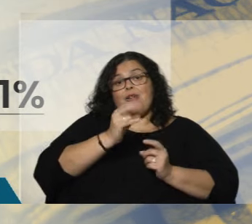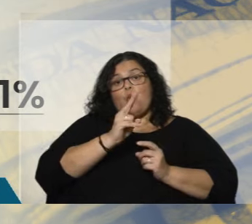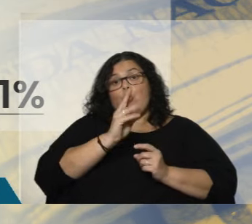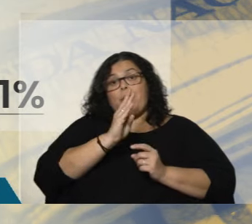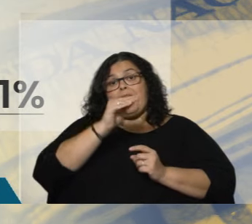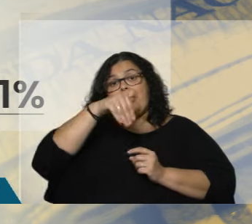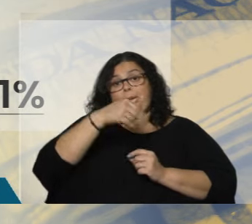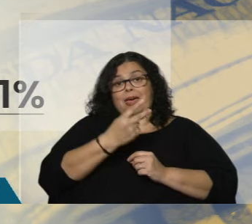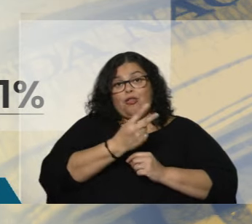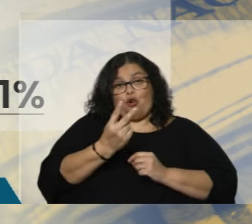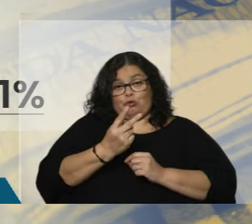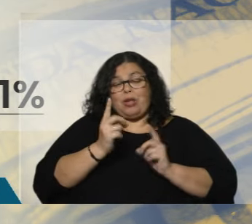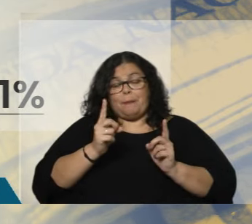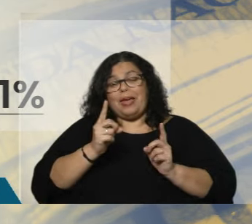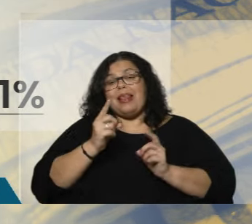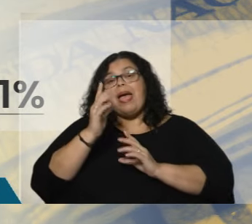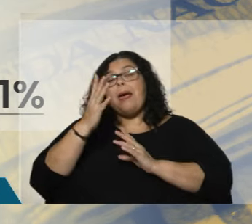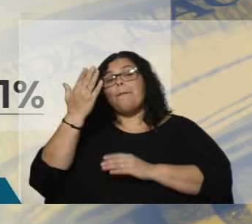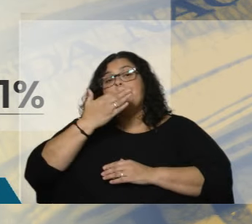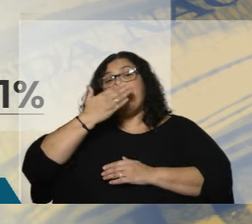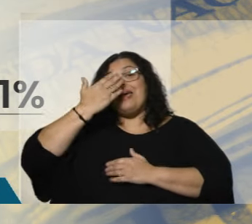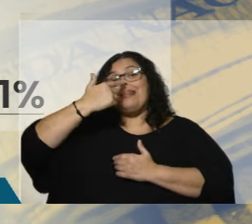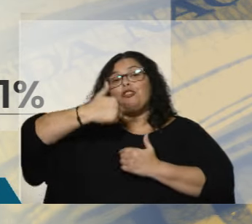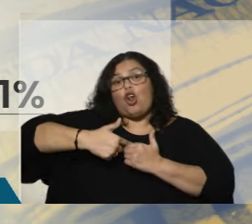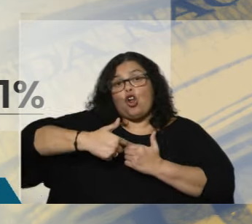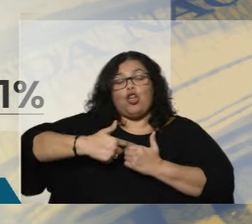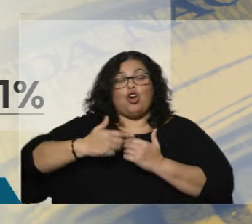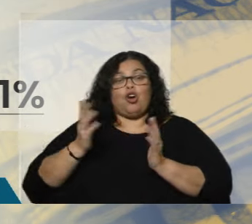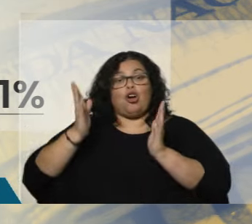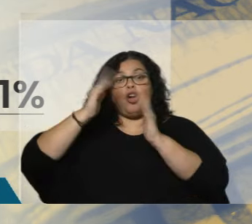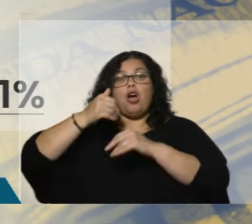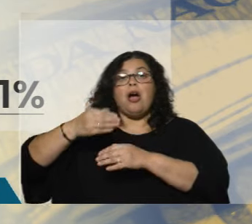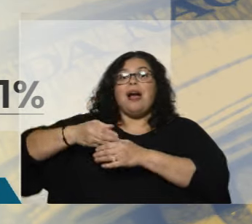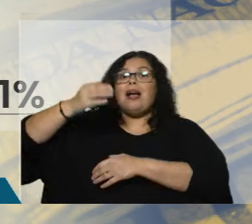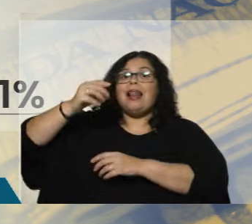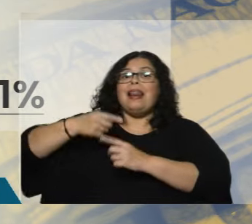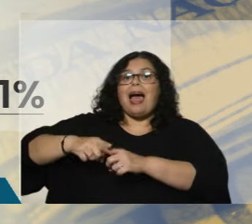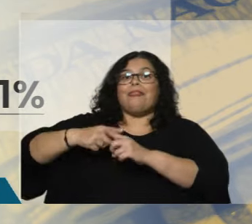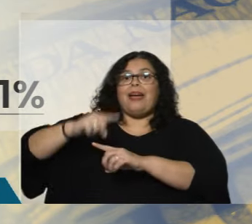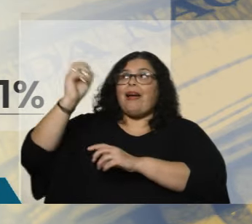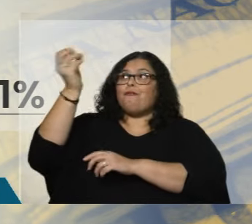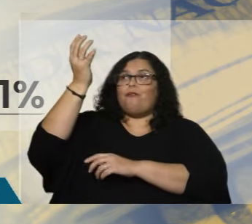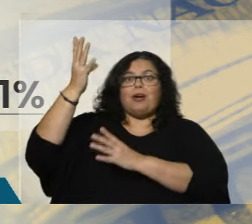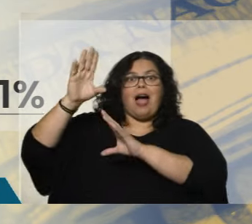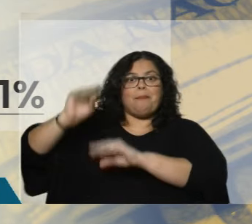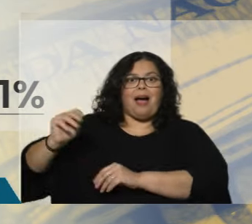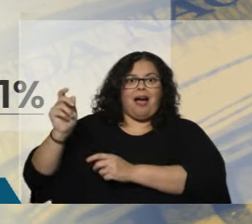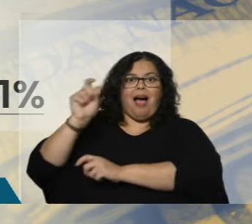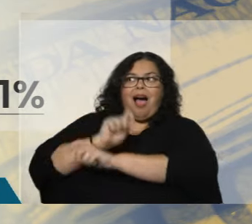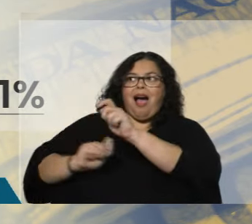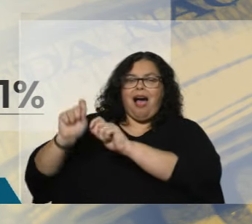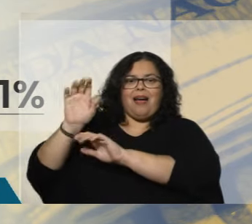materia prima. Petróleo y derivados afectado por la refinería, como decíamos. Después se aparece la electricidad generada en eólica.